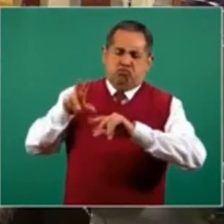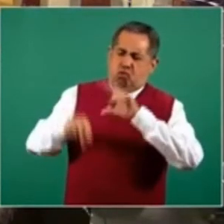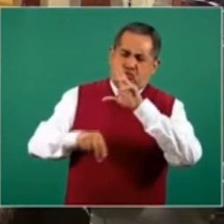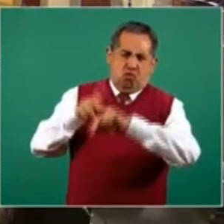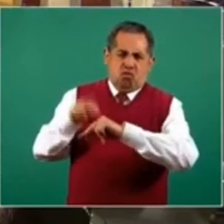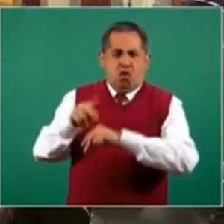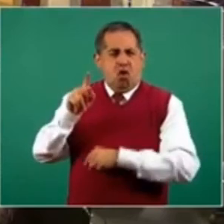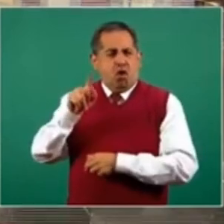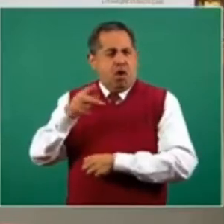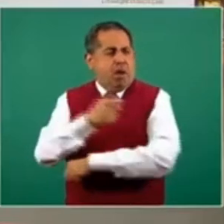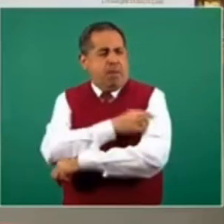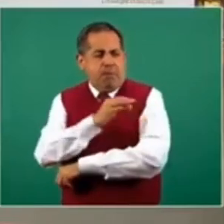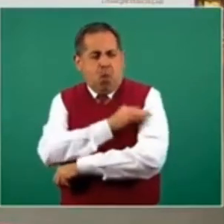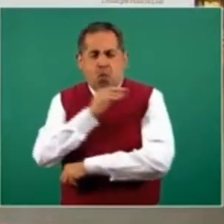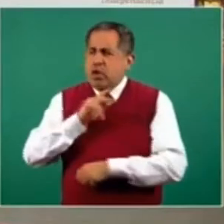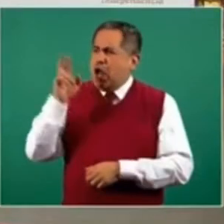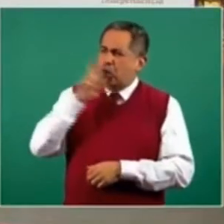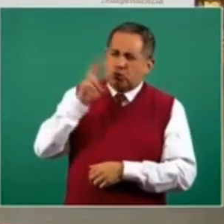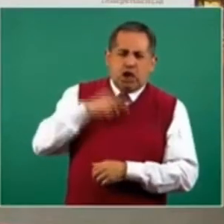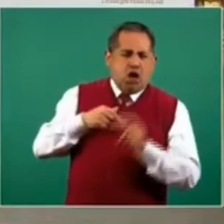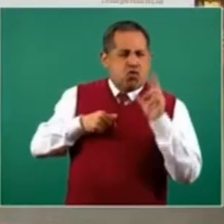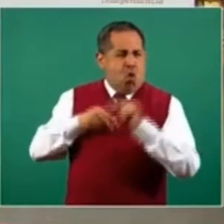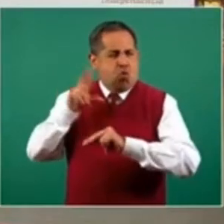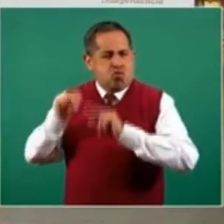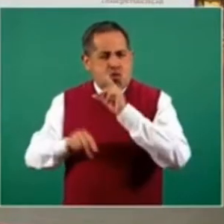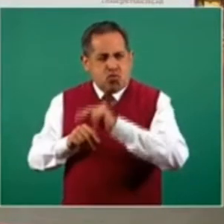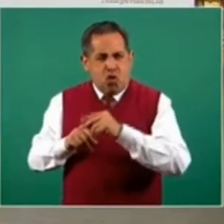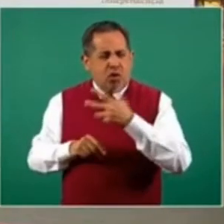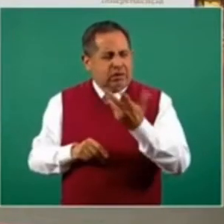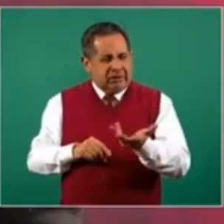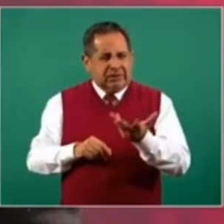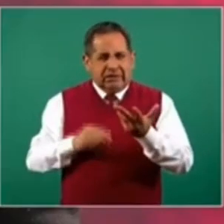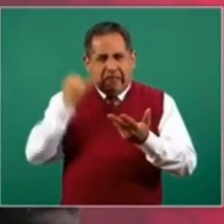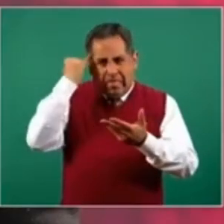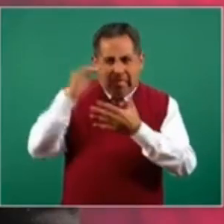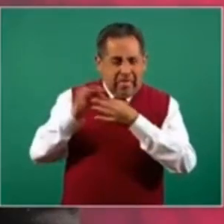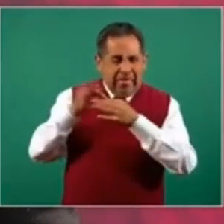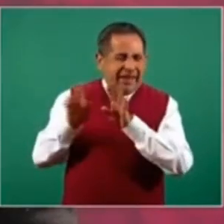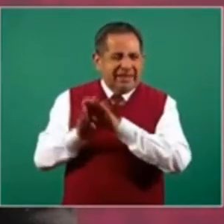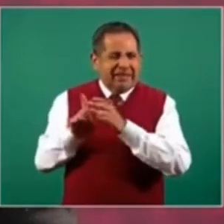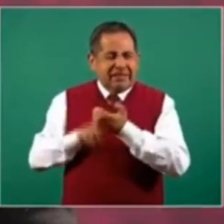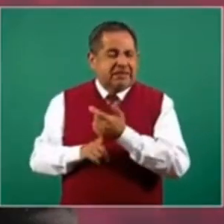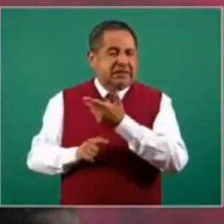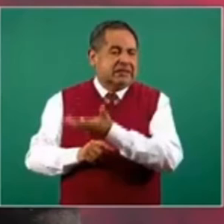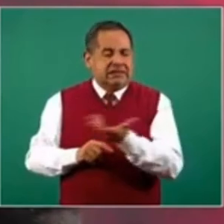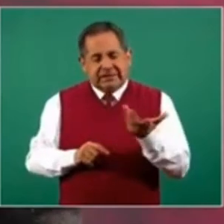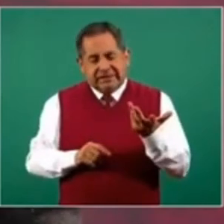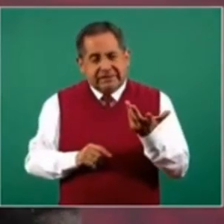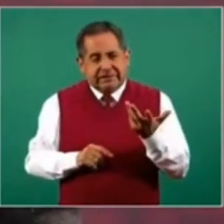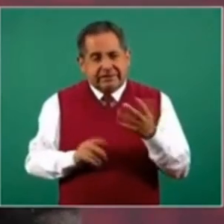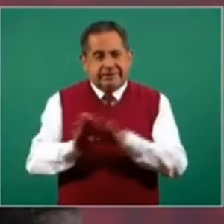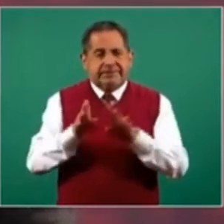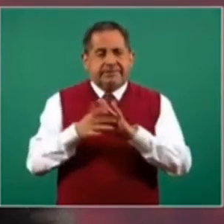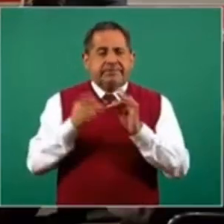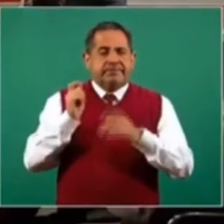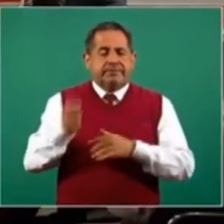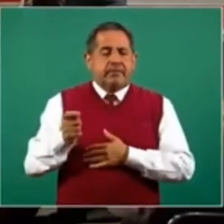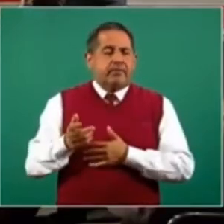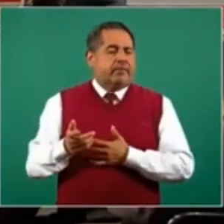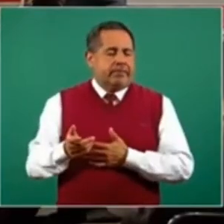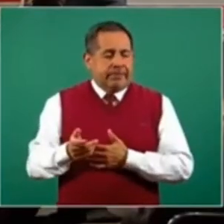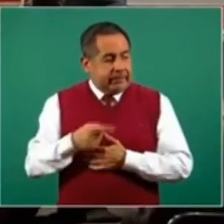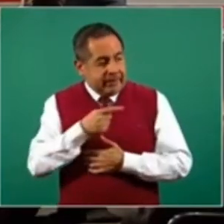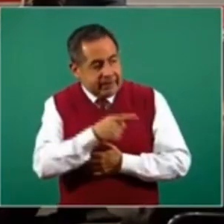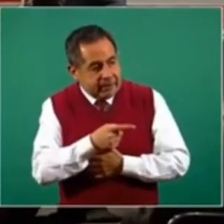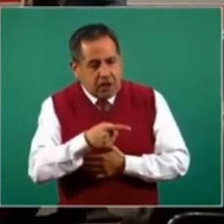contra de las vacunas, introduciendo estas conjeturas, descalificaciones, hasta donde tenemos